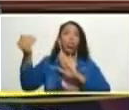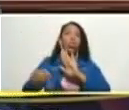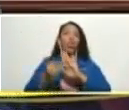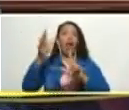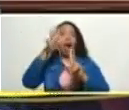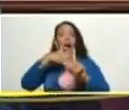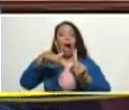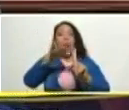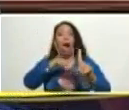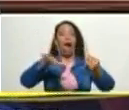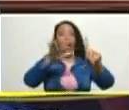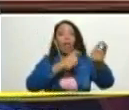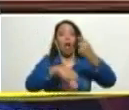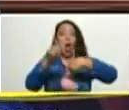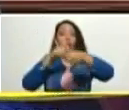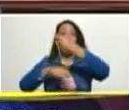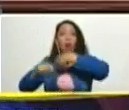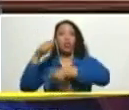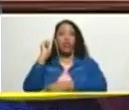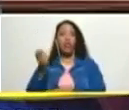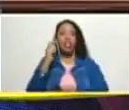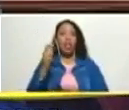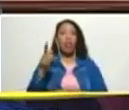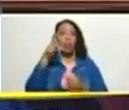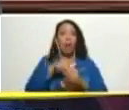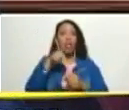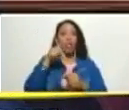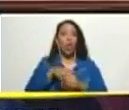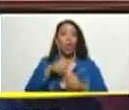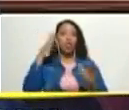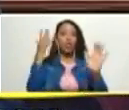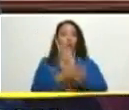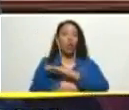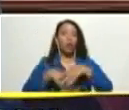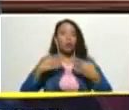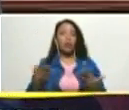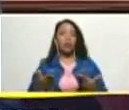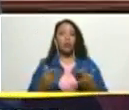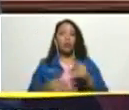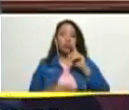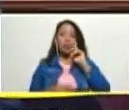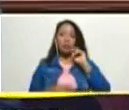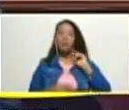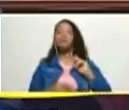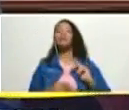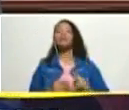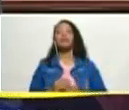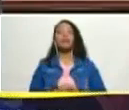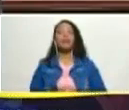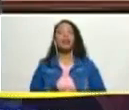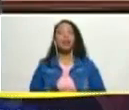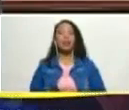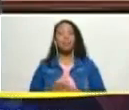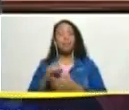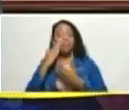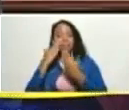persecución comercial financiera petrolera sobre el bloqueo y es ahí donde